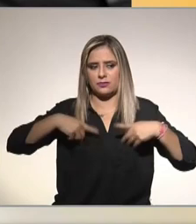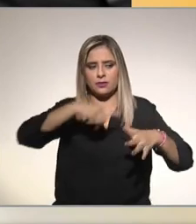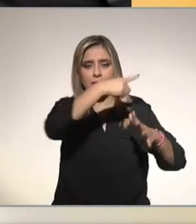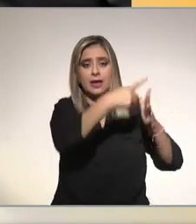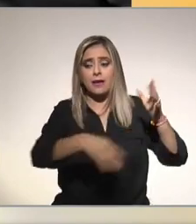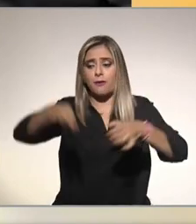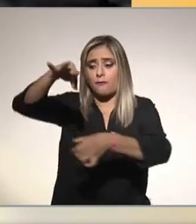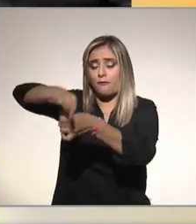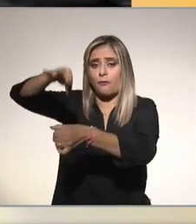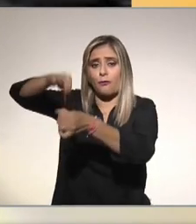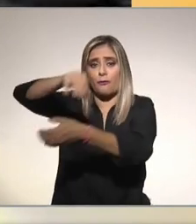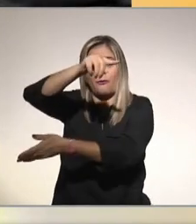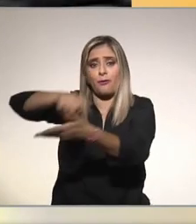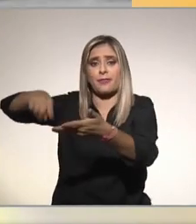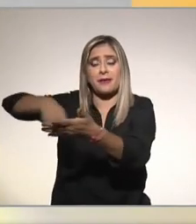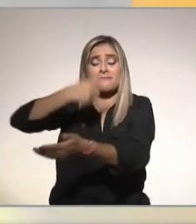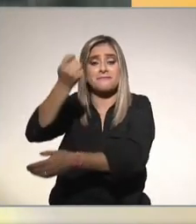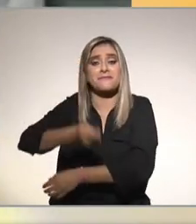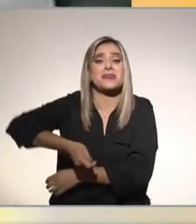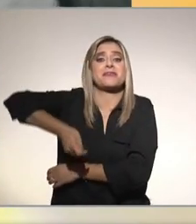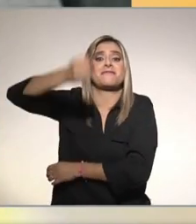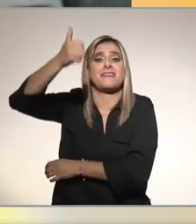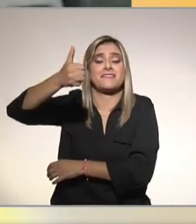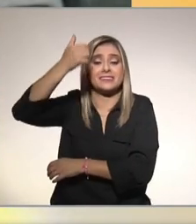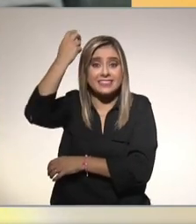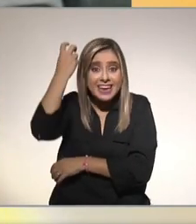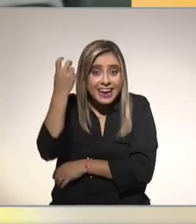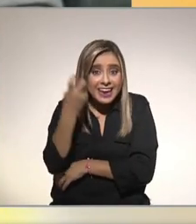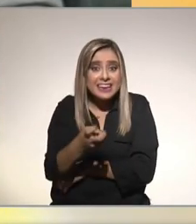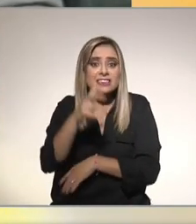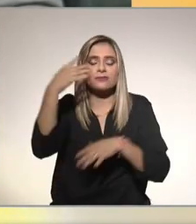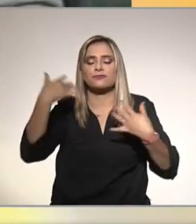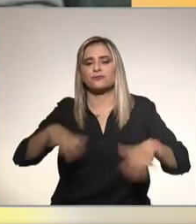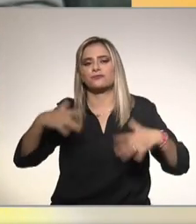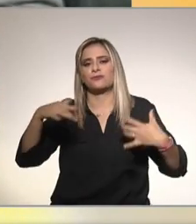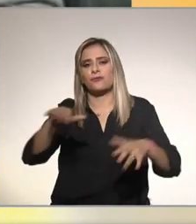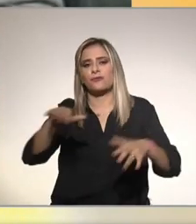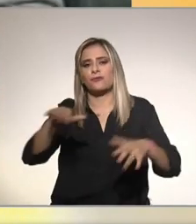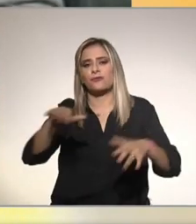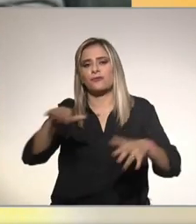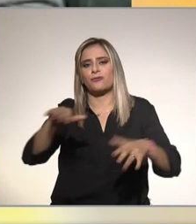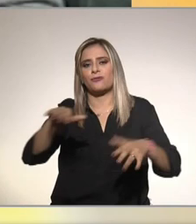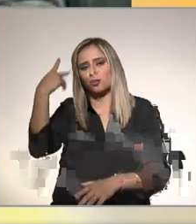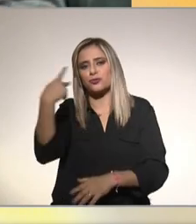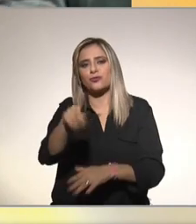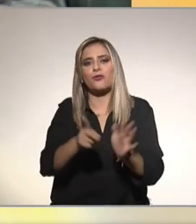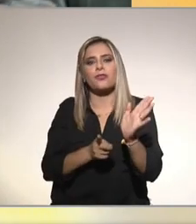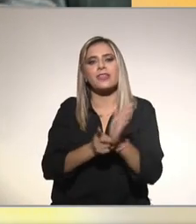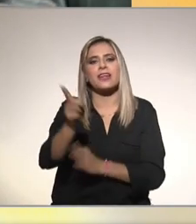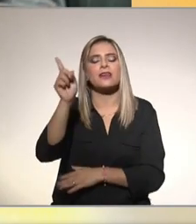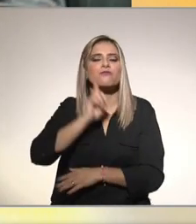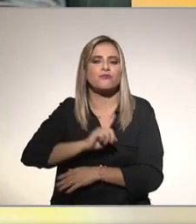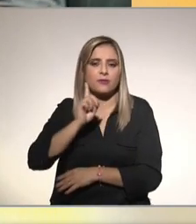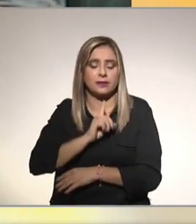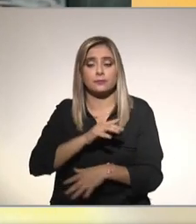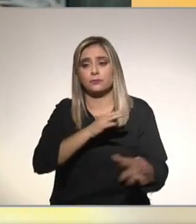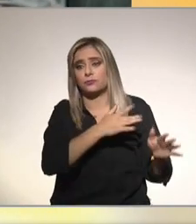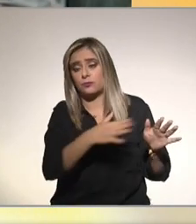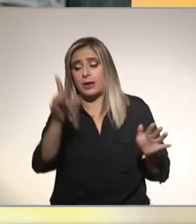voto este hecho es considerado uno de los mayores reconocimientos a sus derechos políticos en